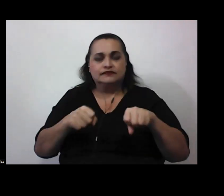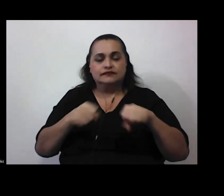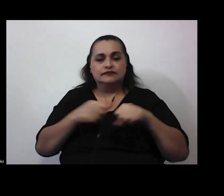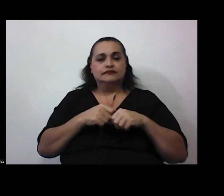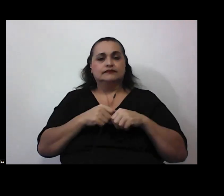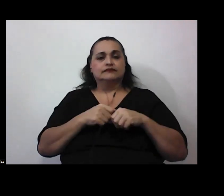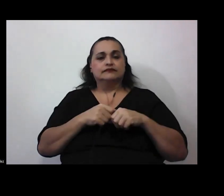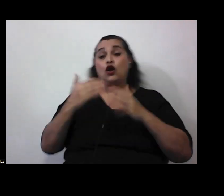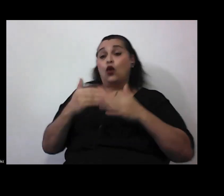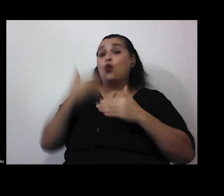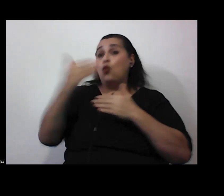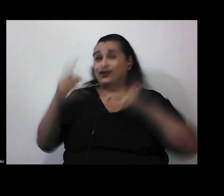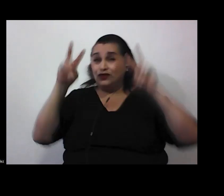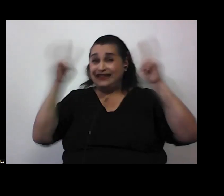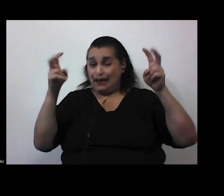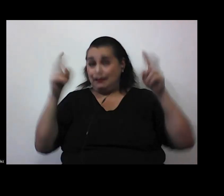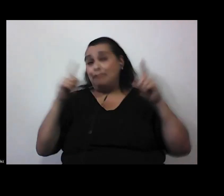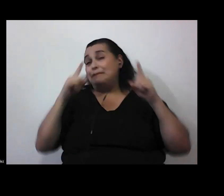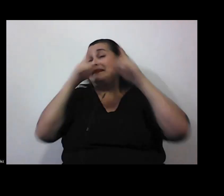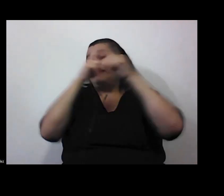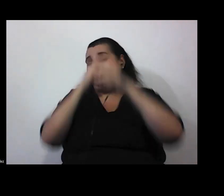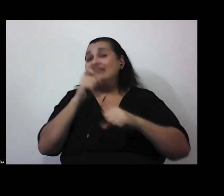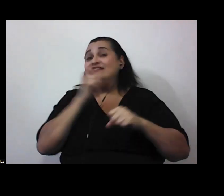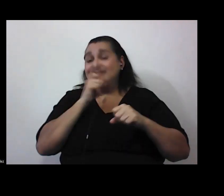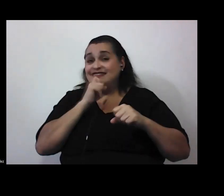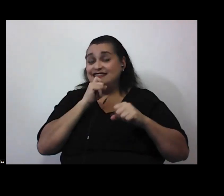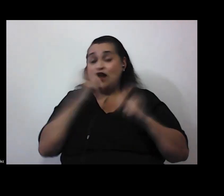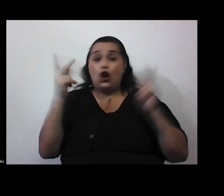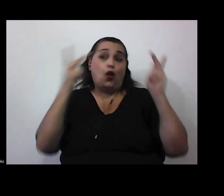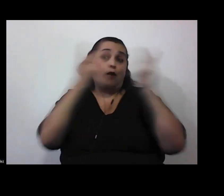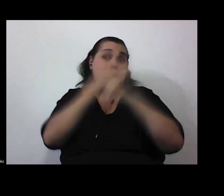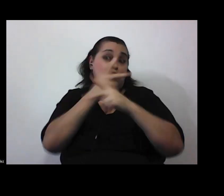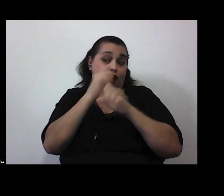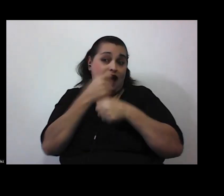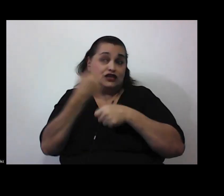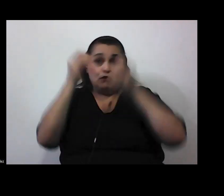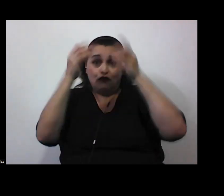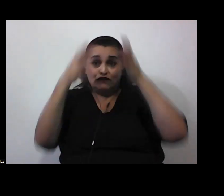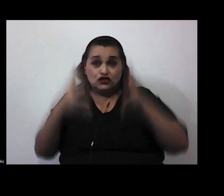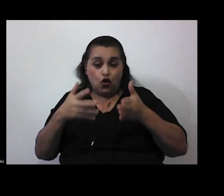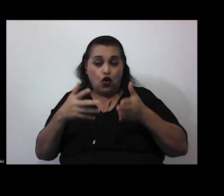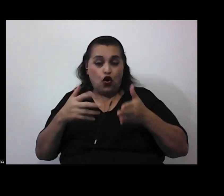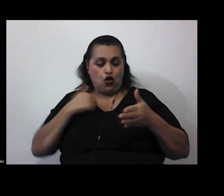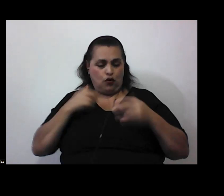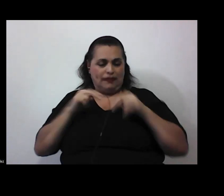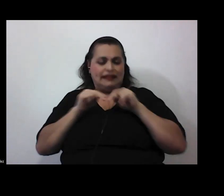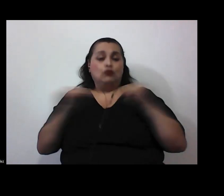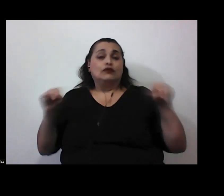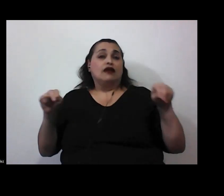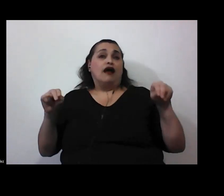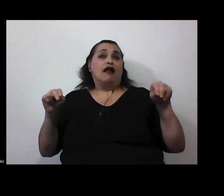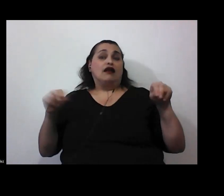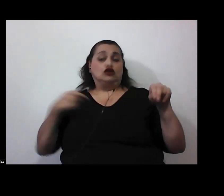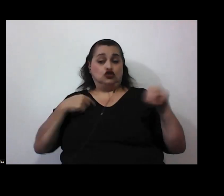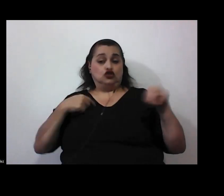cuando un tema es polémico lo peor lo puede hacer un docente creo yo es pretender ser neutral yo como